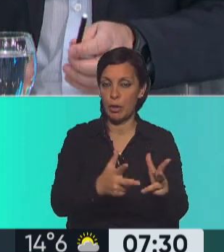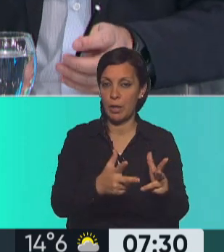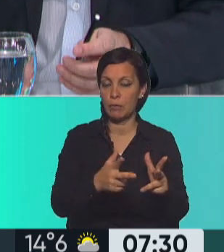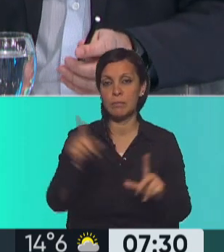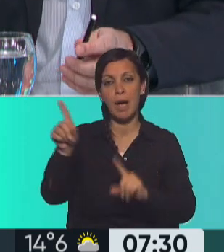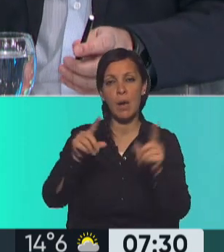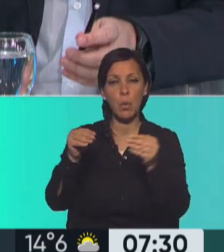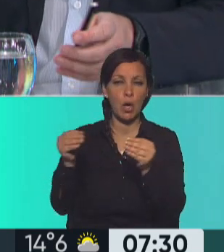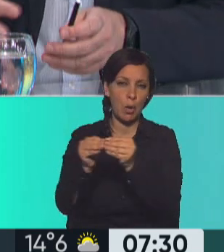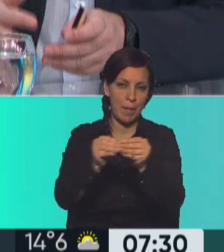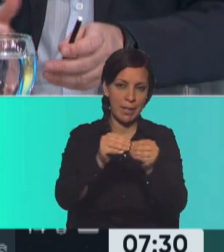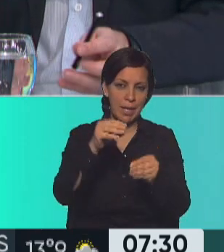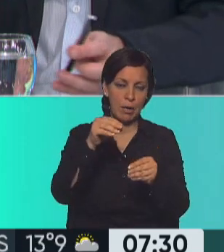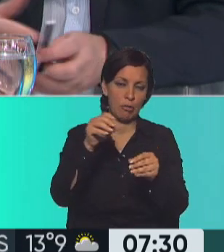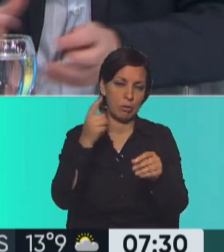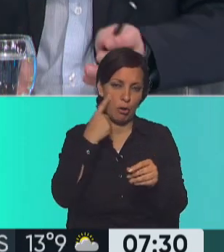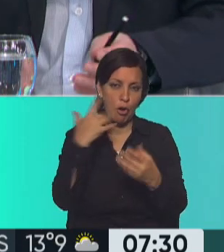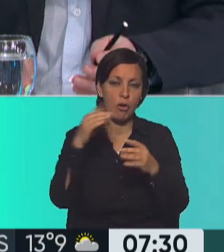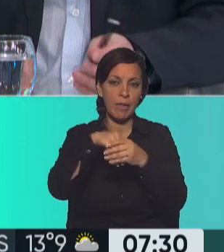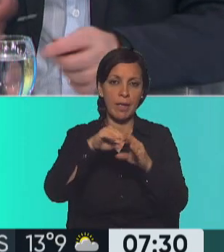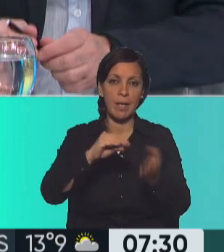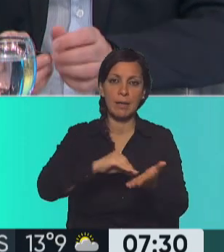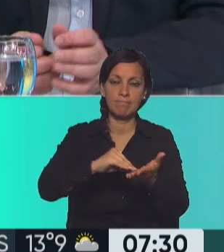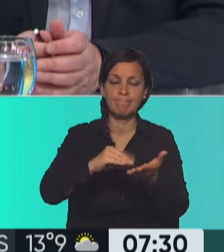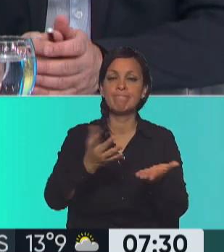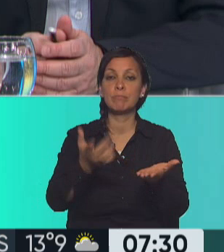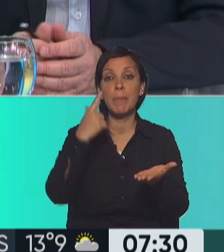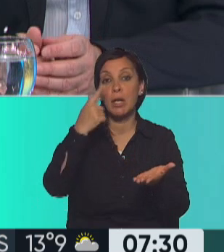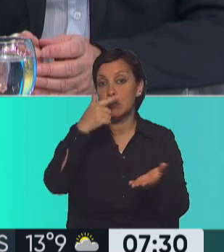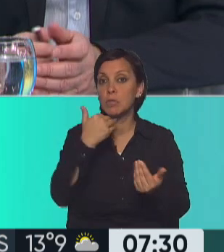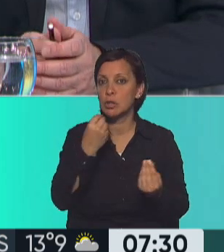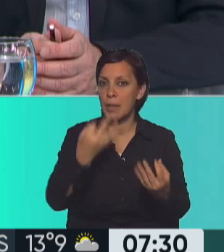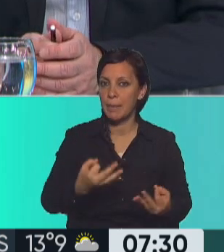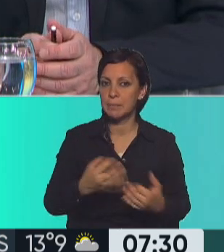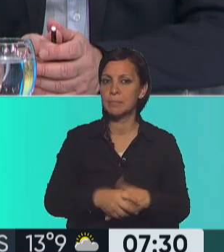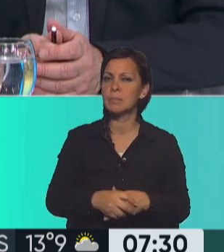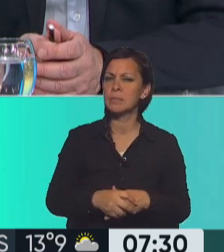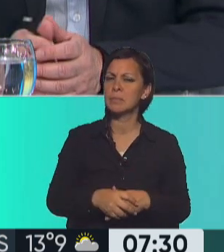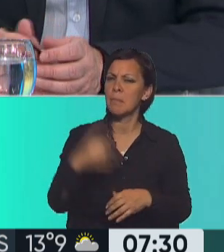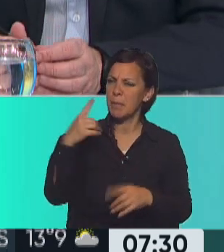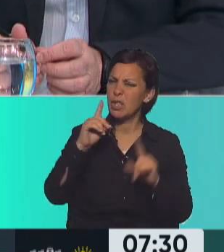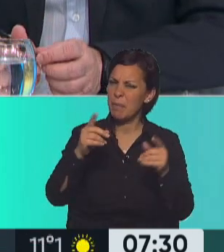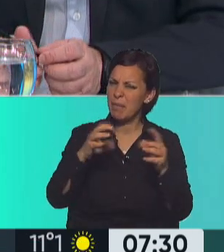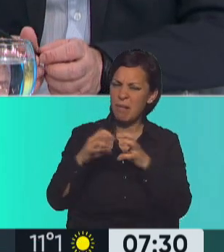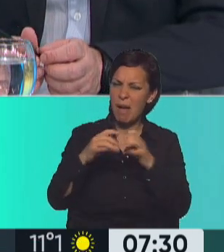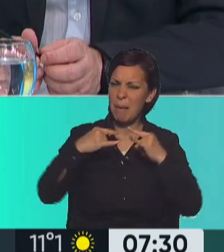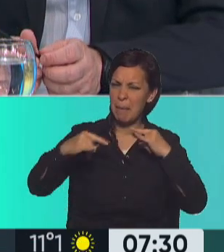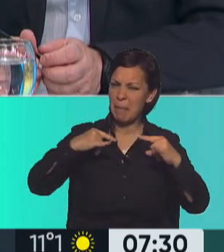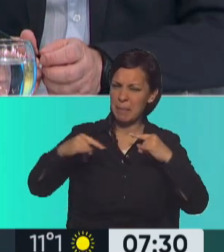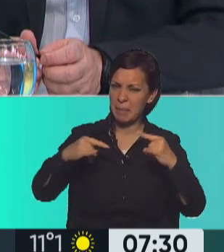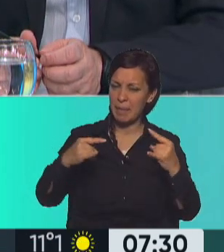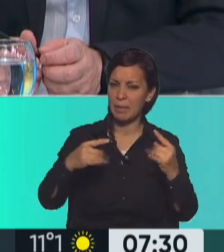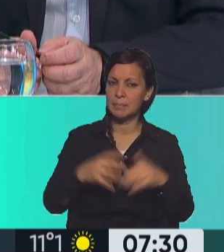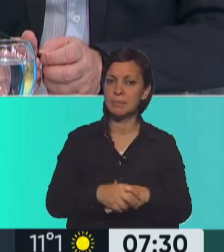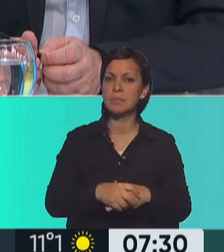algunos colegas del Congreso Nacional. Pero lo cierto es que es un final abierto en la Cámara de Diputados. Te decía, final abierto, pero final a los gritos también. Sí, claro.